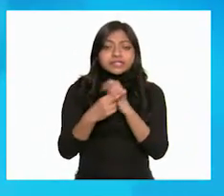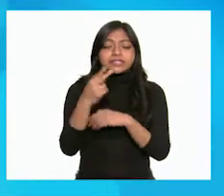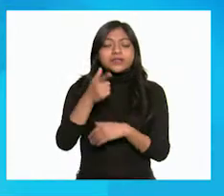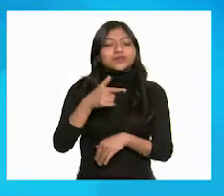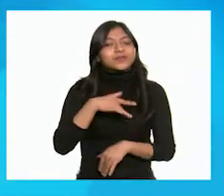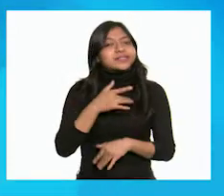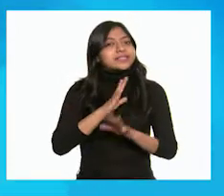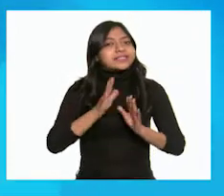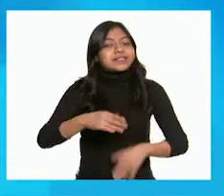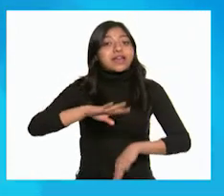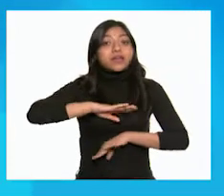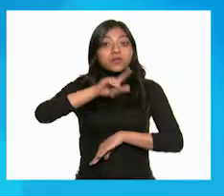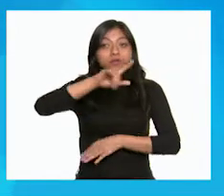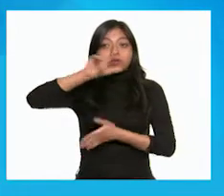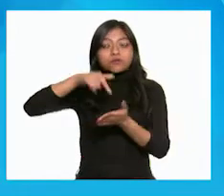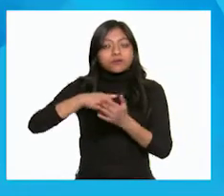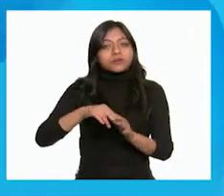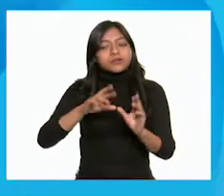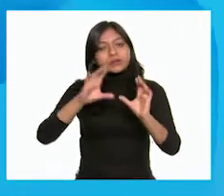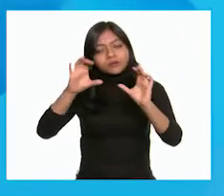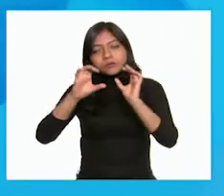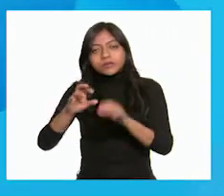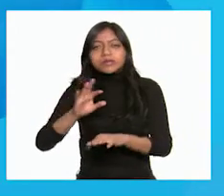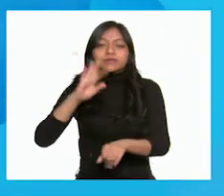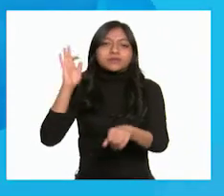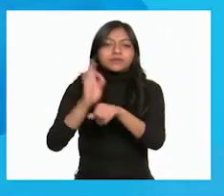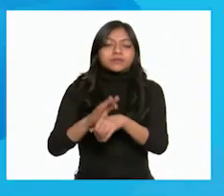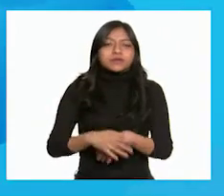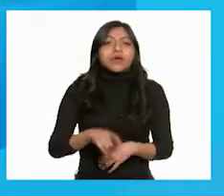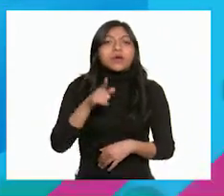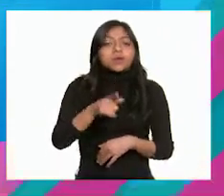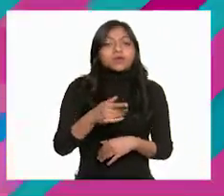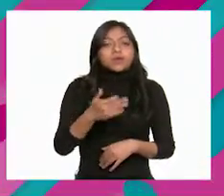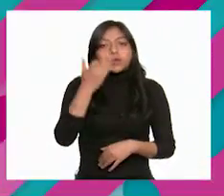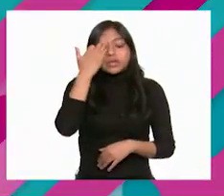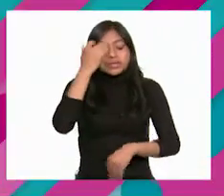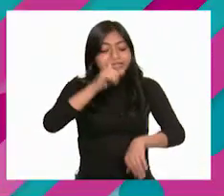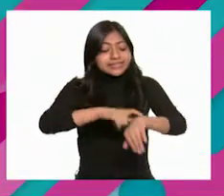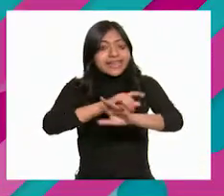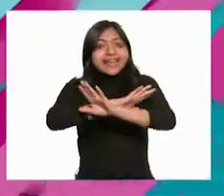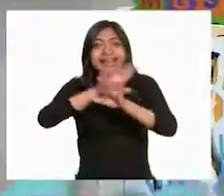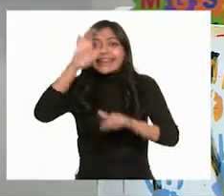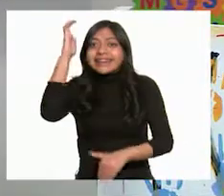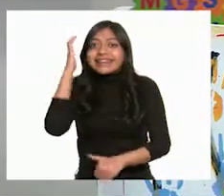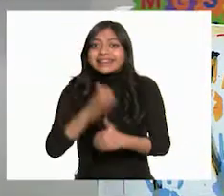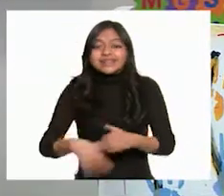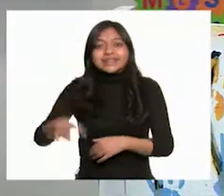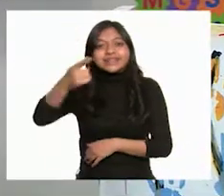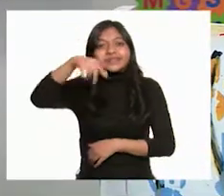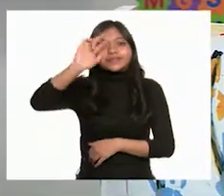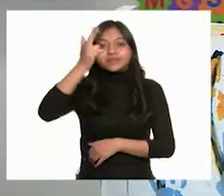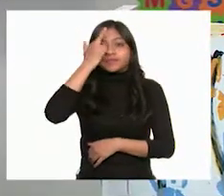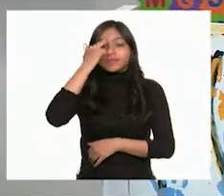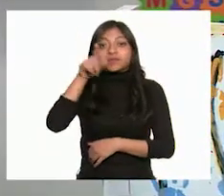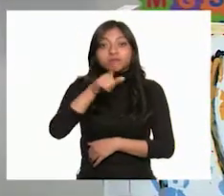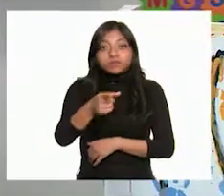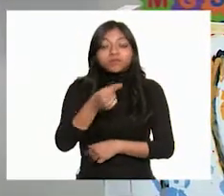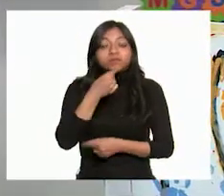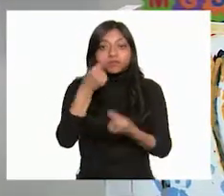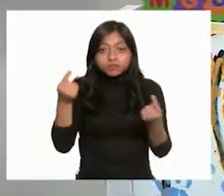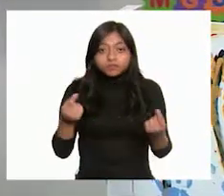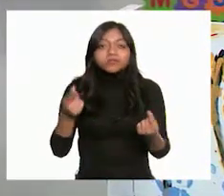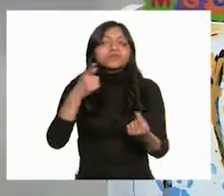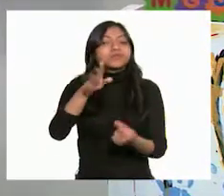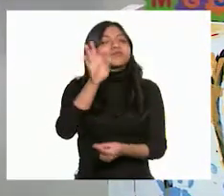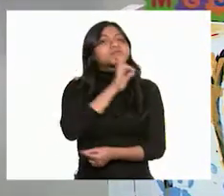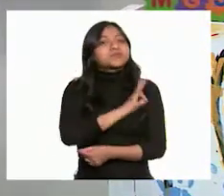debes cuidarlos y protegerlos. Exacto. El tiempo casi se nos está acabando. Pero recuerda que tú como niña o niño